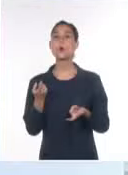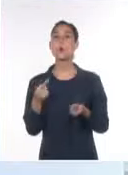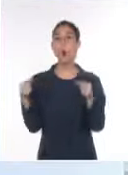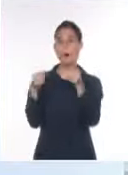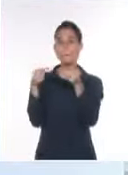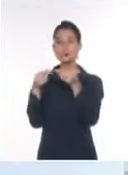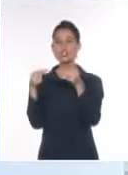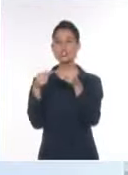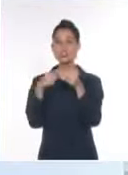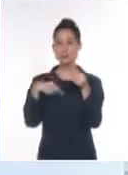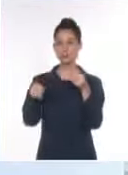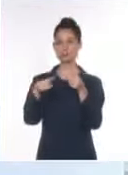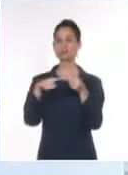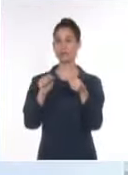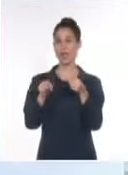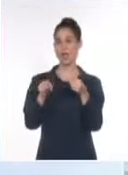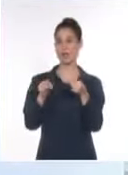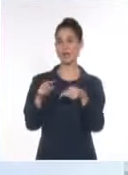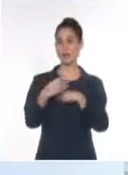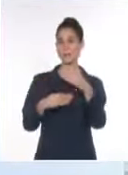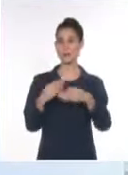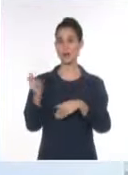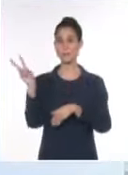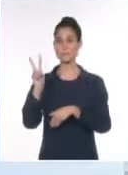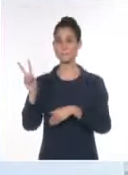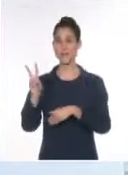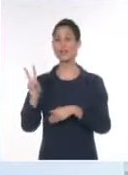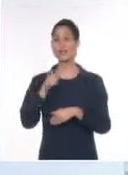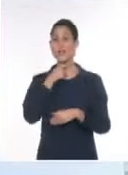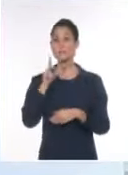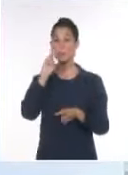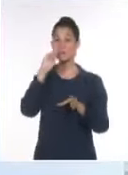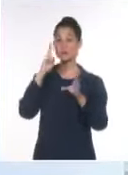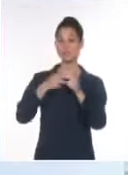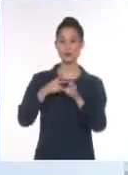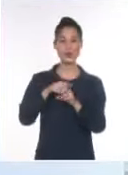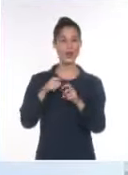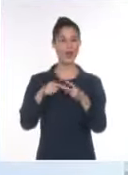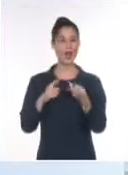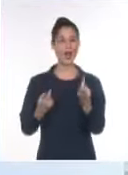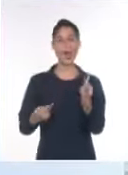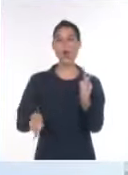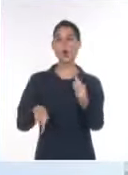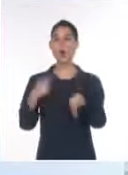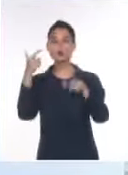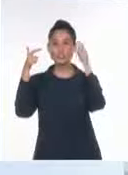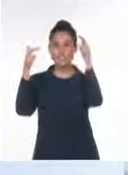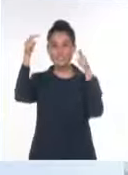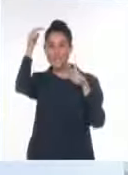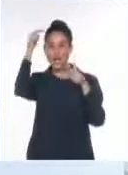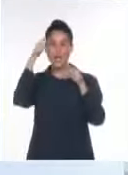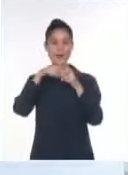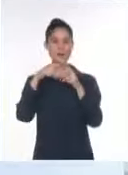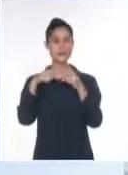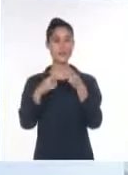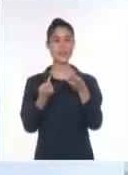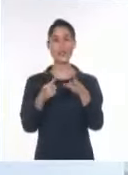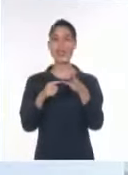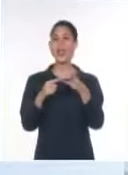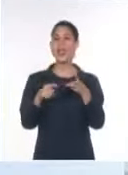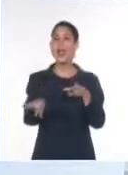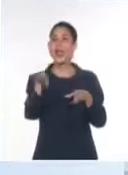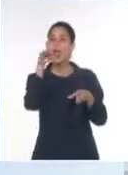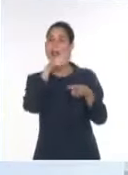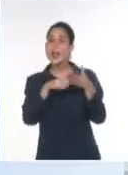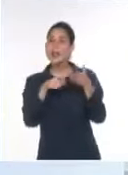venezolana es defiar. Después de un paro petrolero, de un golpe de Estado contra Chávez, de cantar fraudes en todas las elecciones excepto